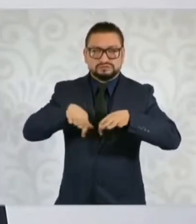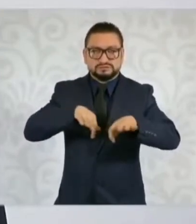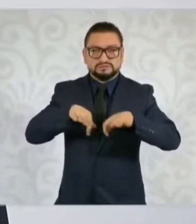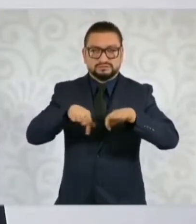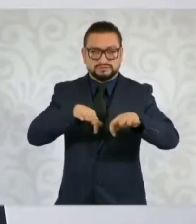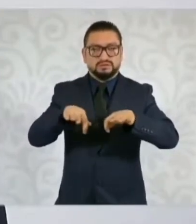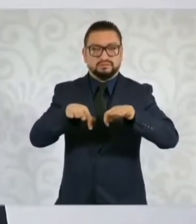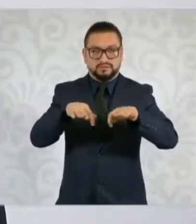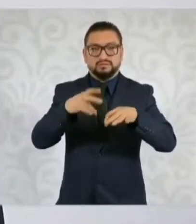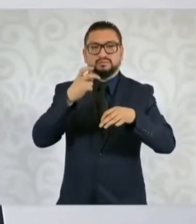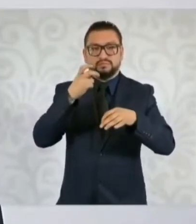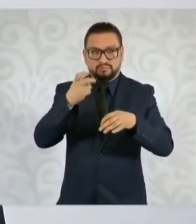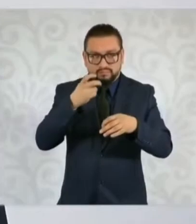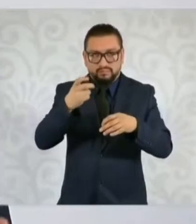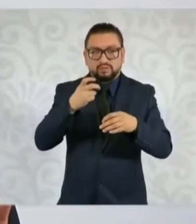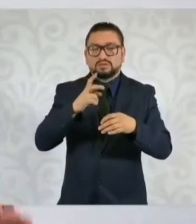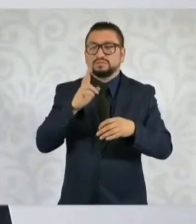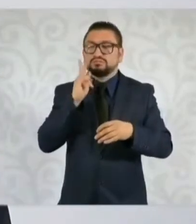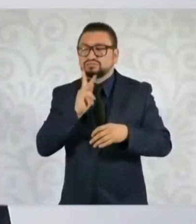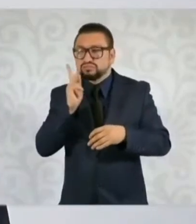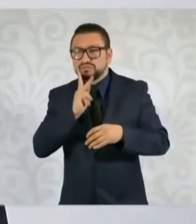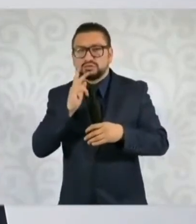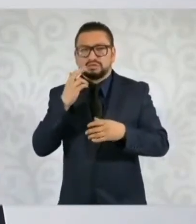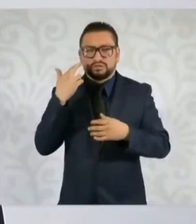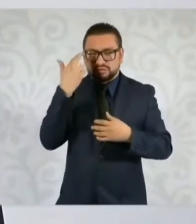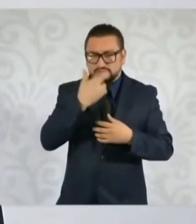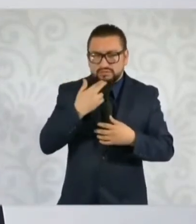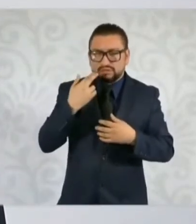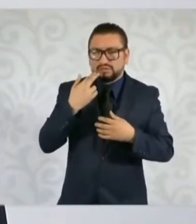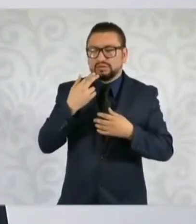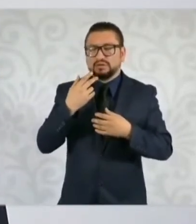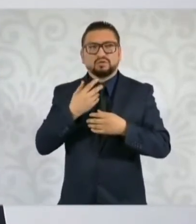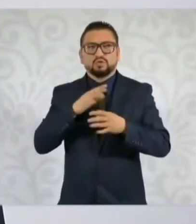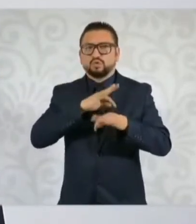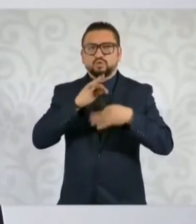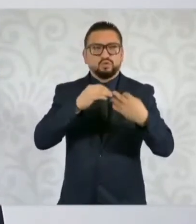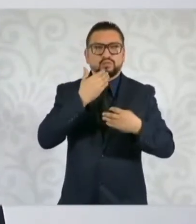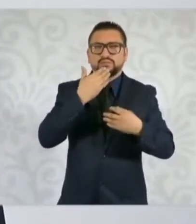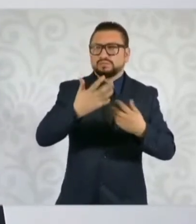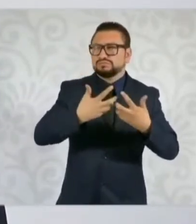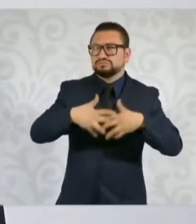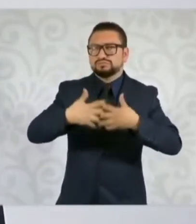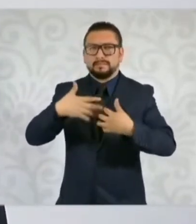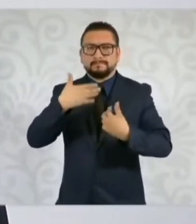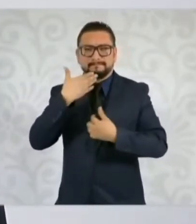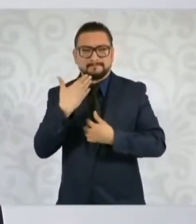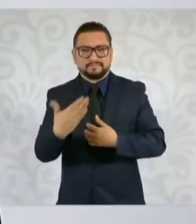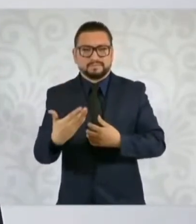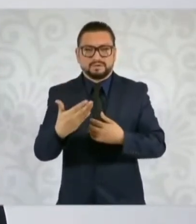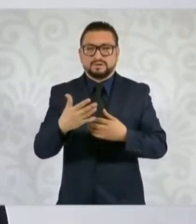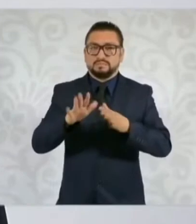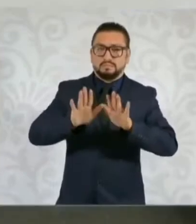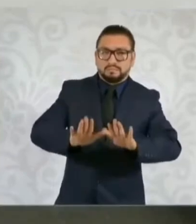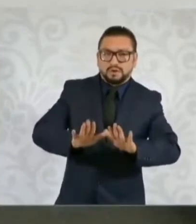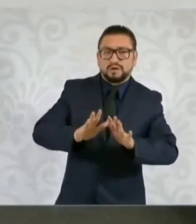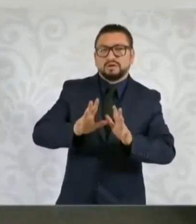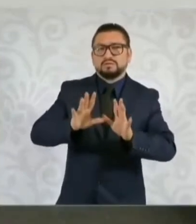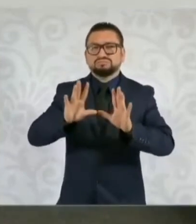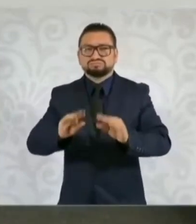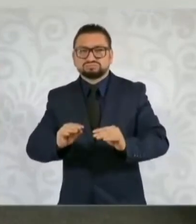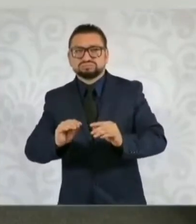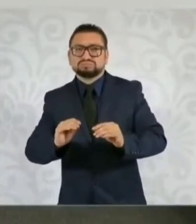se hacen las corridas, se verifica que es todo bien, que esté funcionando correctamente, se para, se arranca y todo.